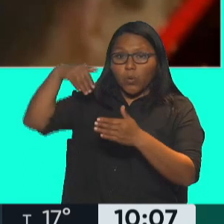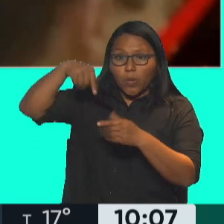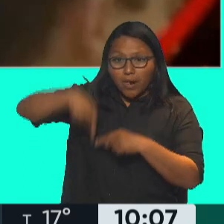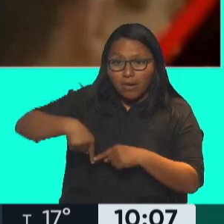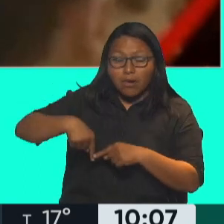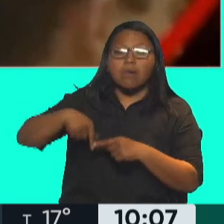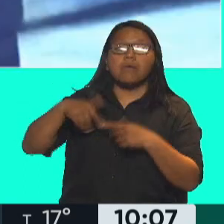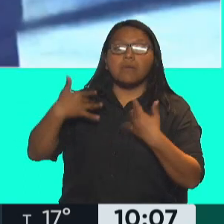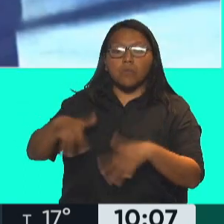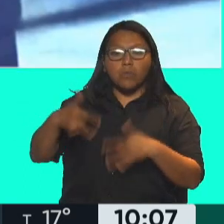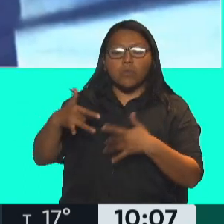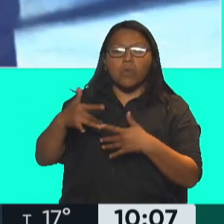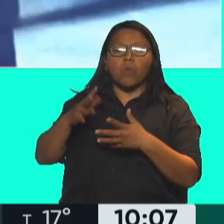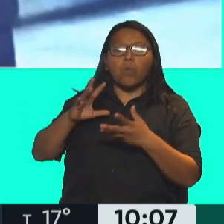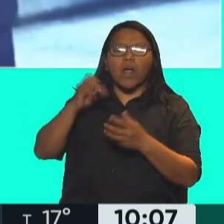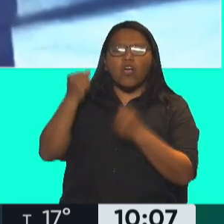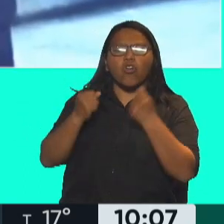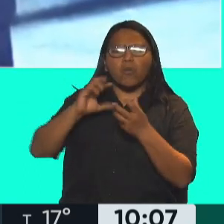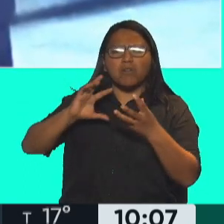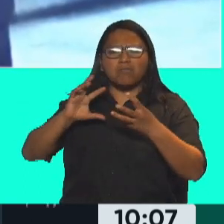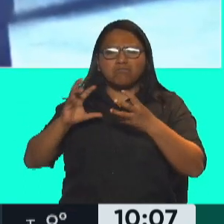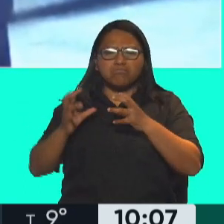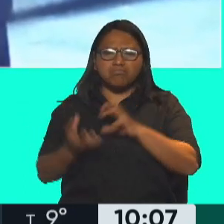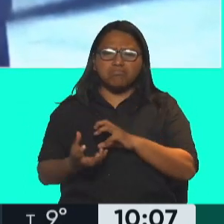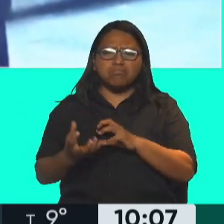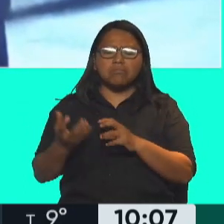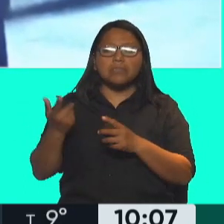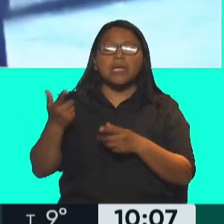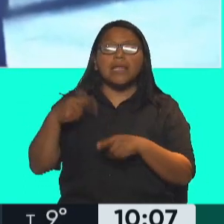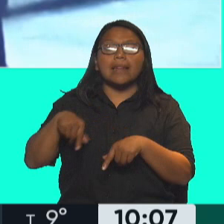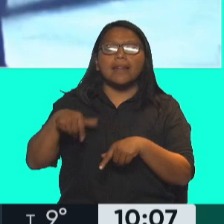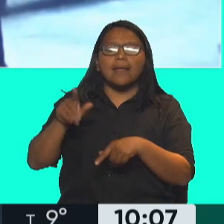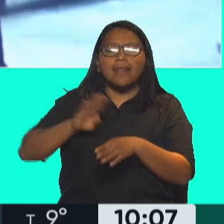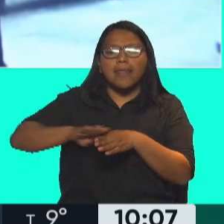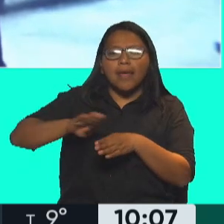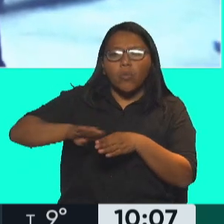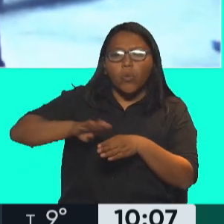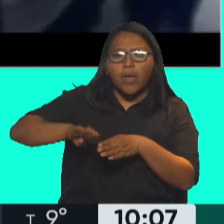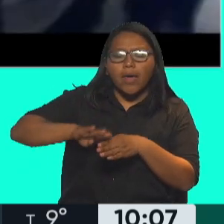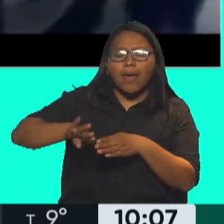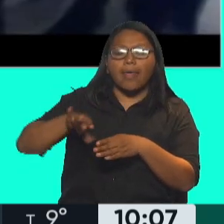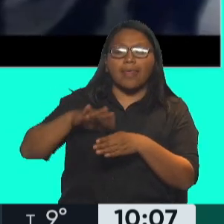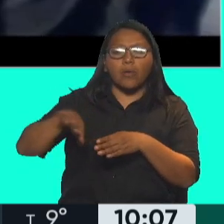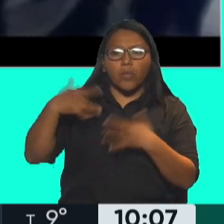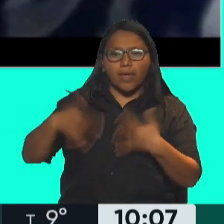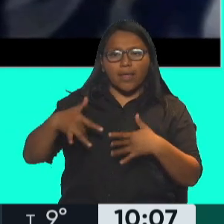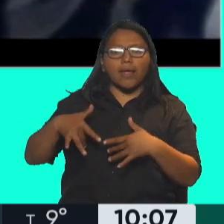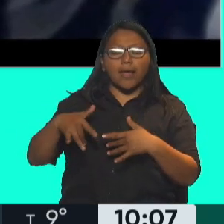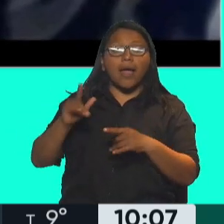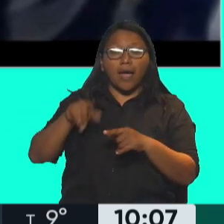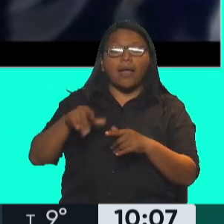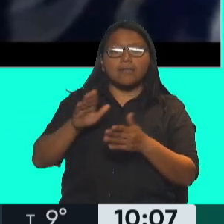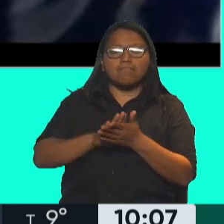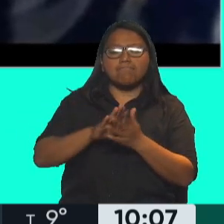tenido un fuerte deterioro económico que le ha generado deudas, deudas pronunciadas. Es más, hay un